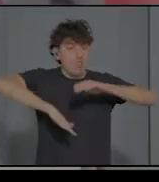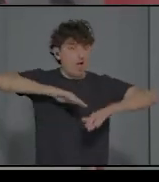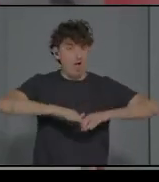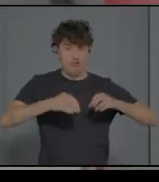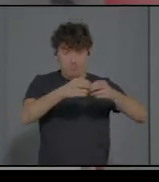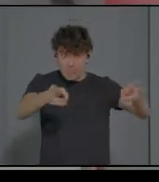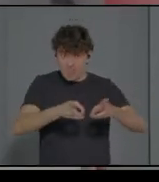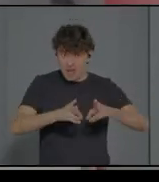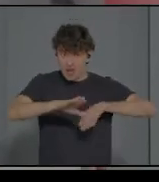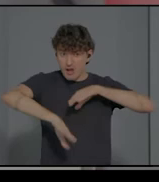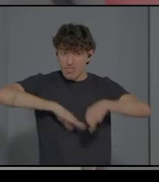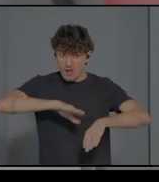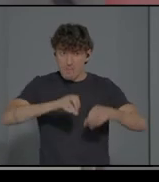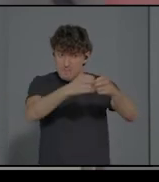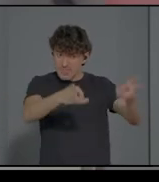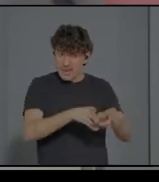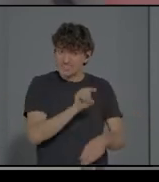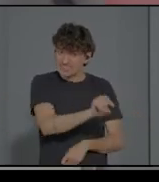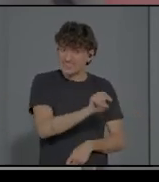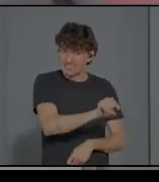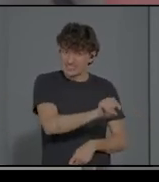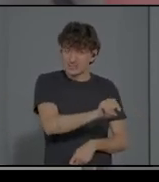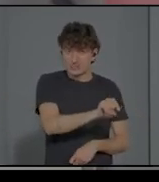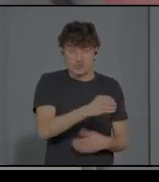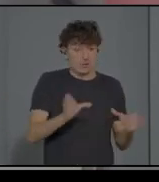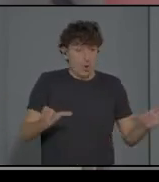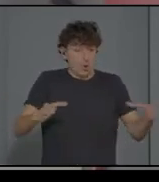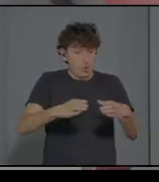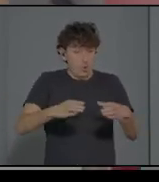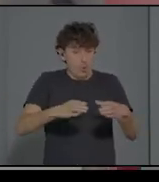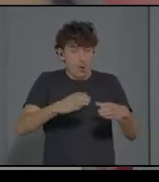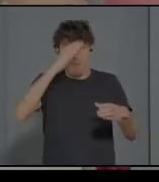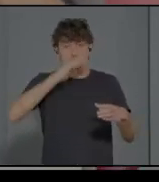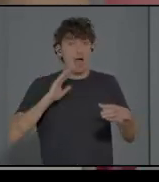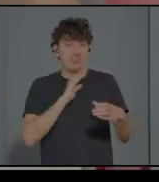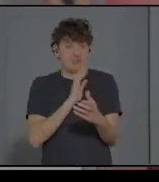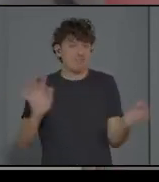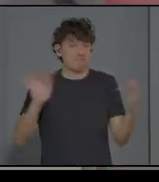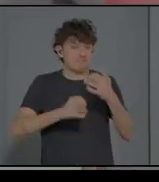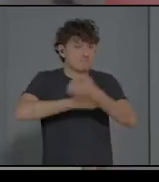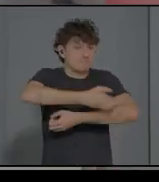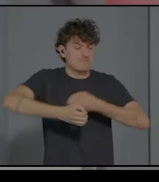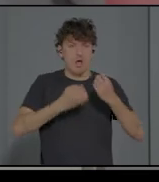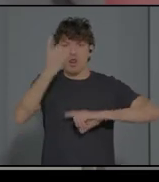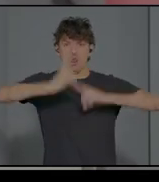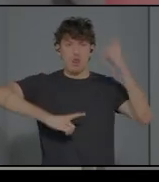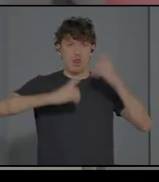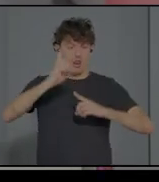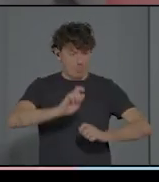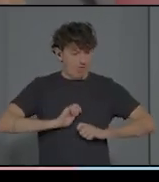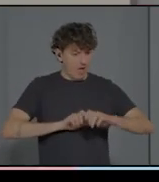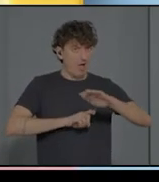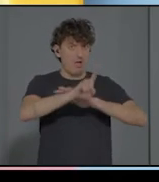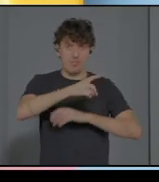Por lo tanto, el grupo de progenitores también sirve para crecer. Los hijos crecen. El intuitive